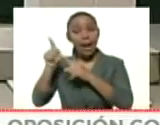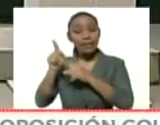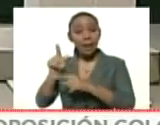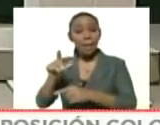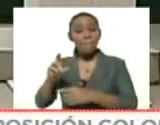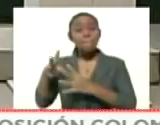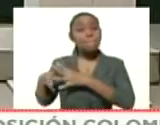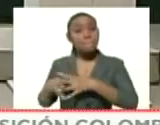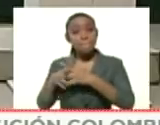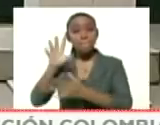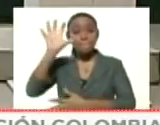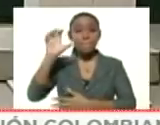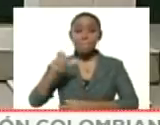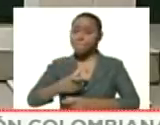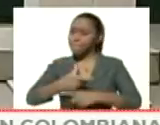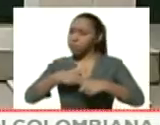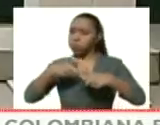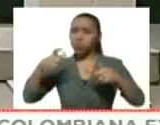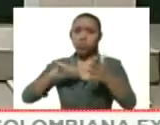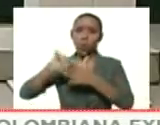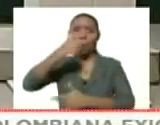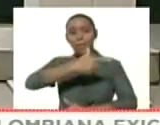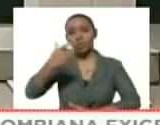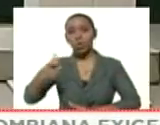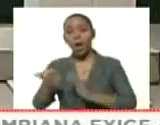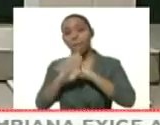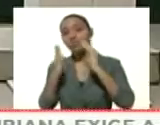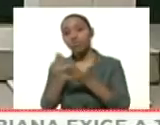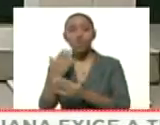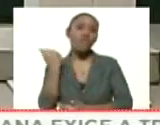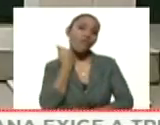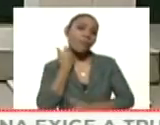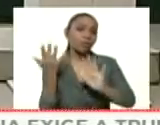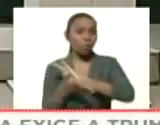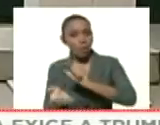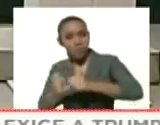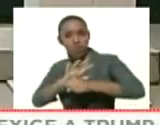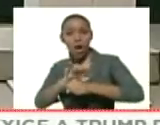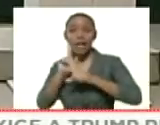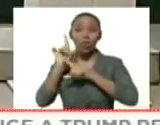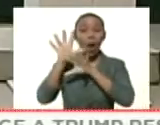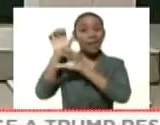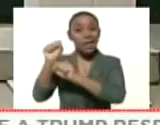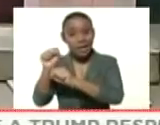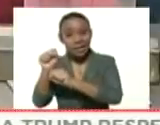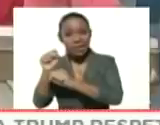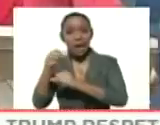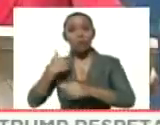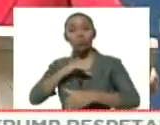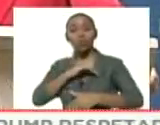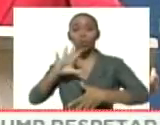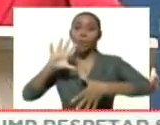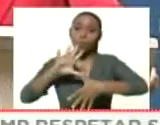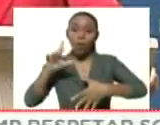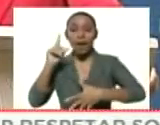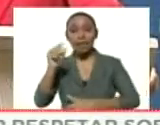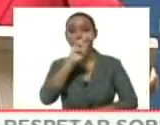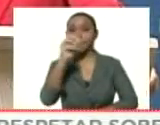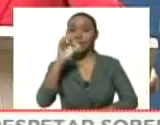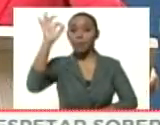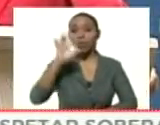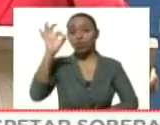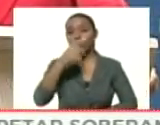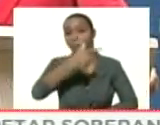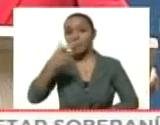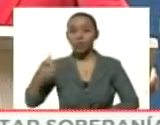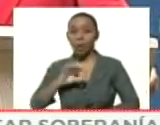con mayor cantidad de casos en el mundo. Ya alcanza en nuestro continente el 20% de los